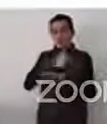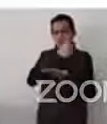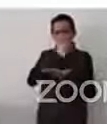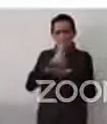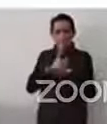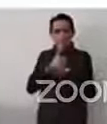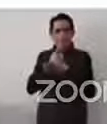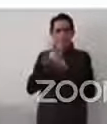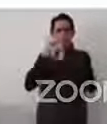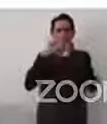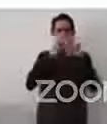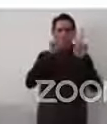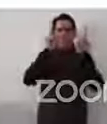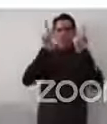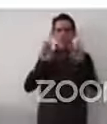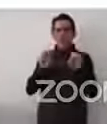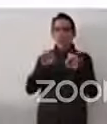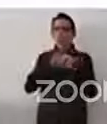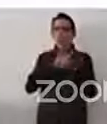de vulnerabilidad.